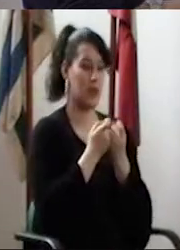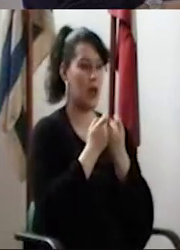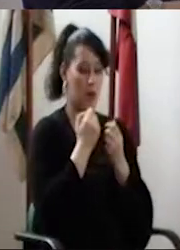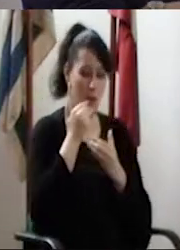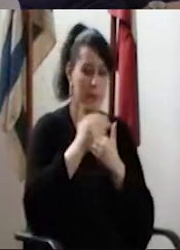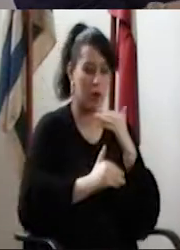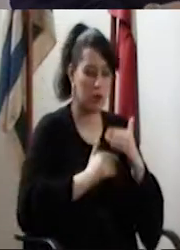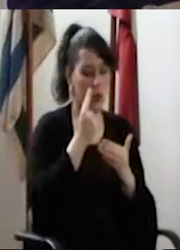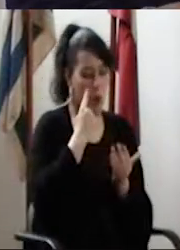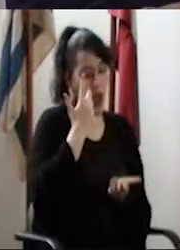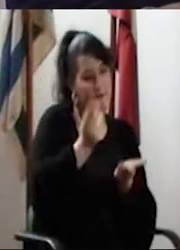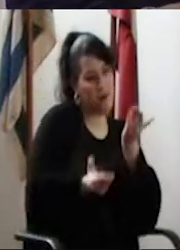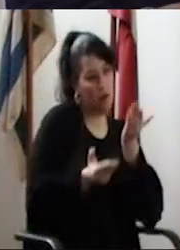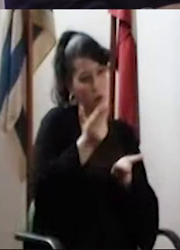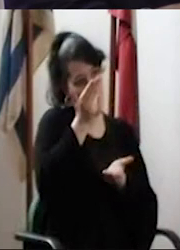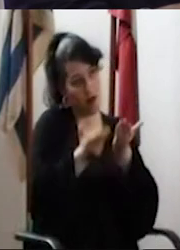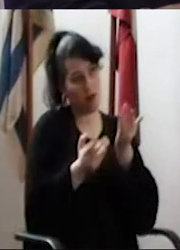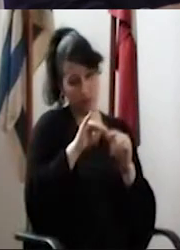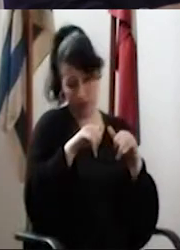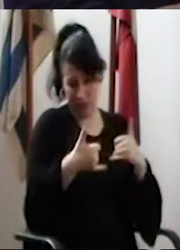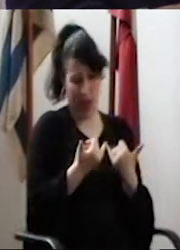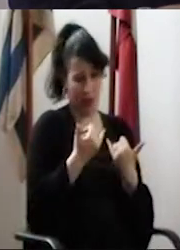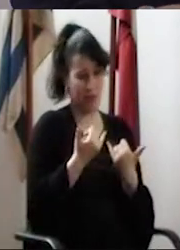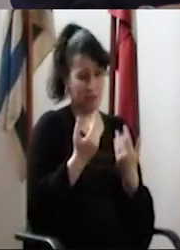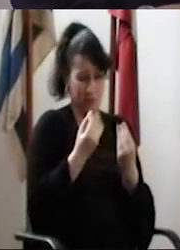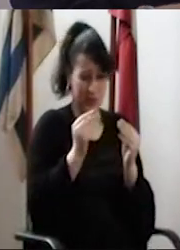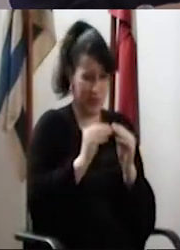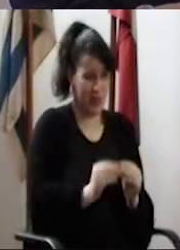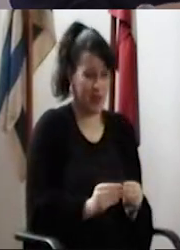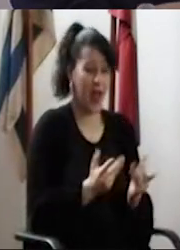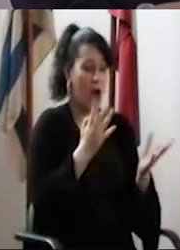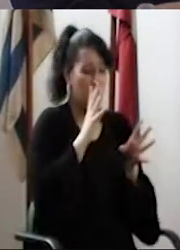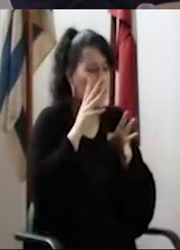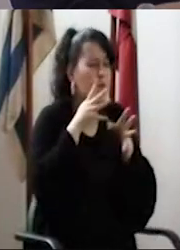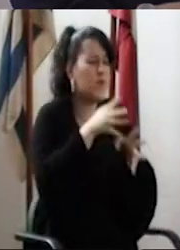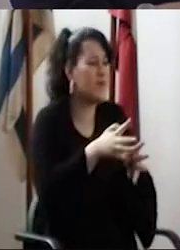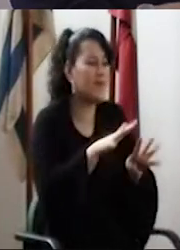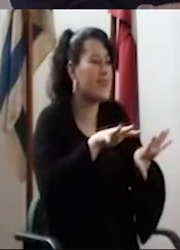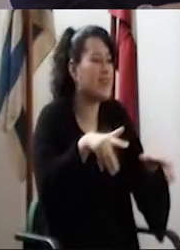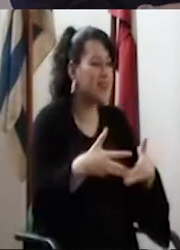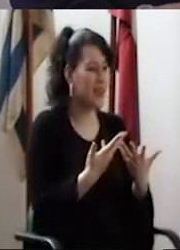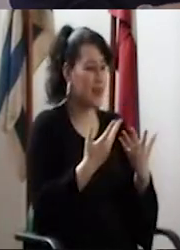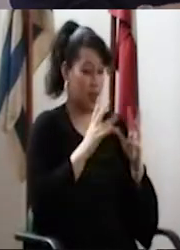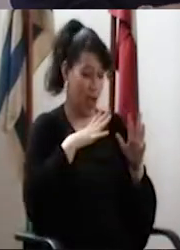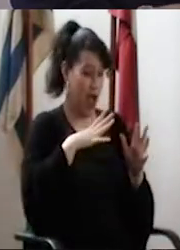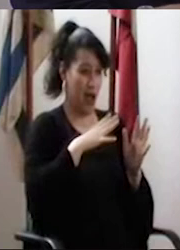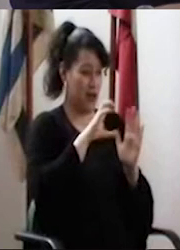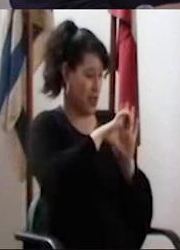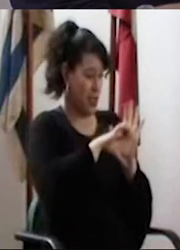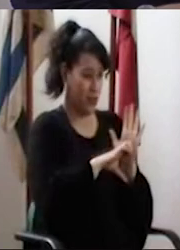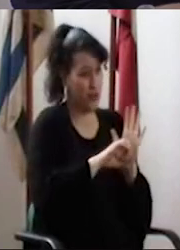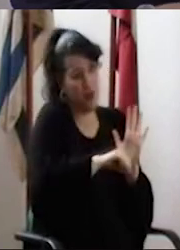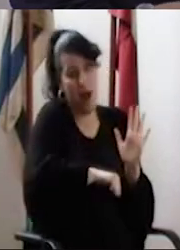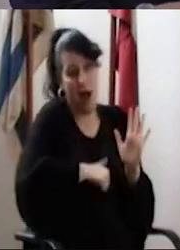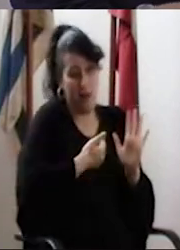pasar por ciertos procesos de maduración que me parece que los hemos alcanzado. Ahora, el reto es, bueno, tenemos